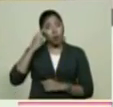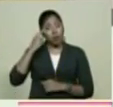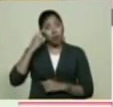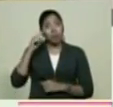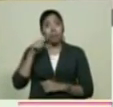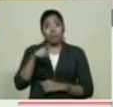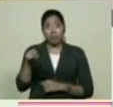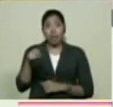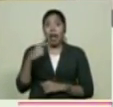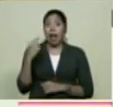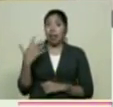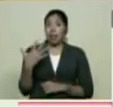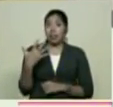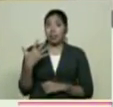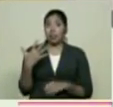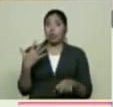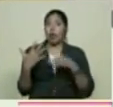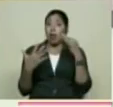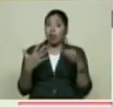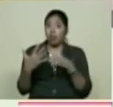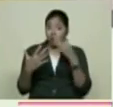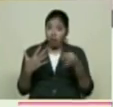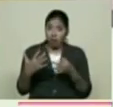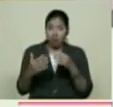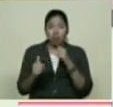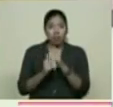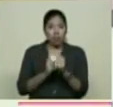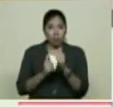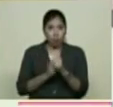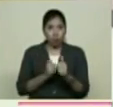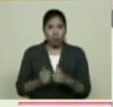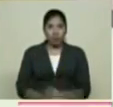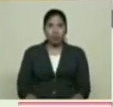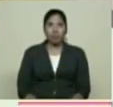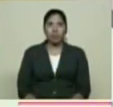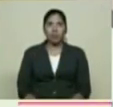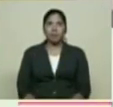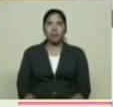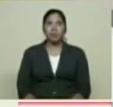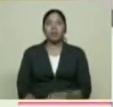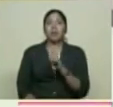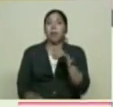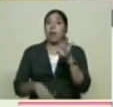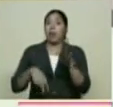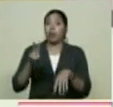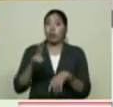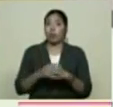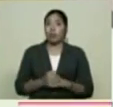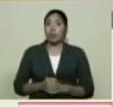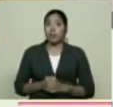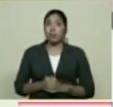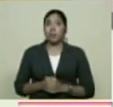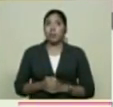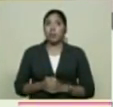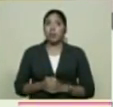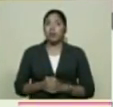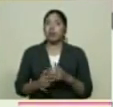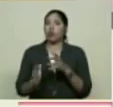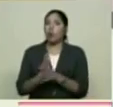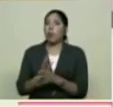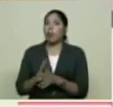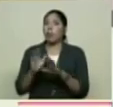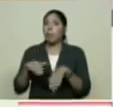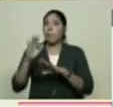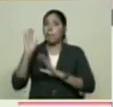ustedes En la edición meridiana De la noticia Con los deportes Y también A las 5 de la tarde Con Deportes BTV Hablando del juego de básquet Entre